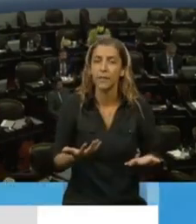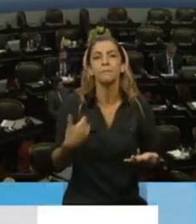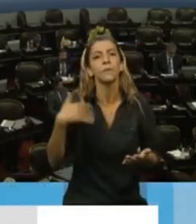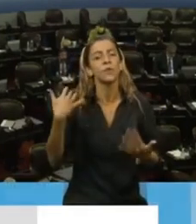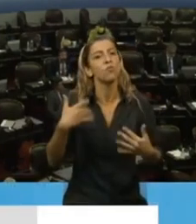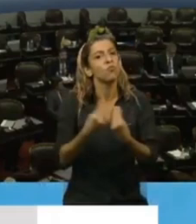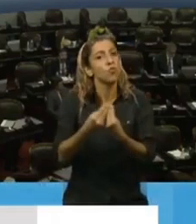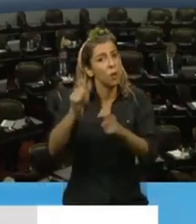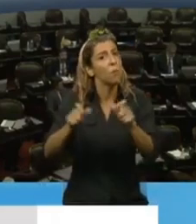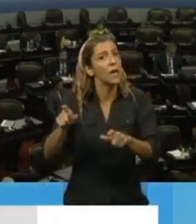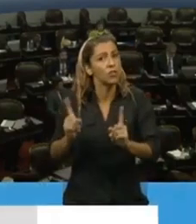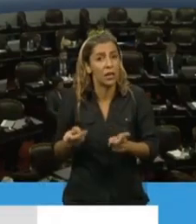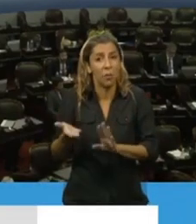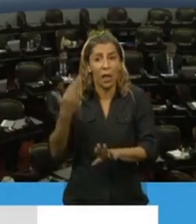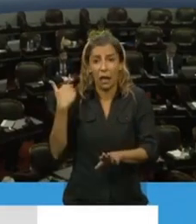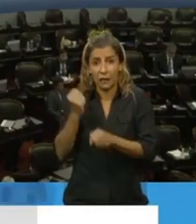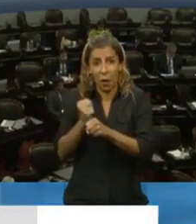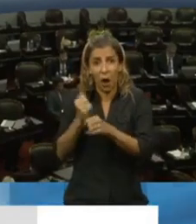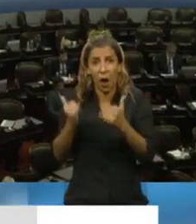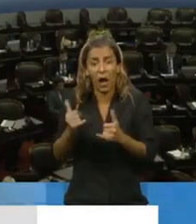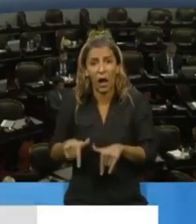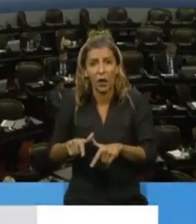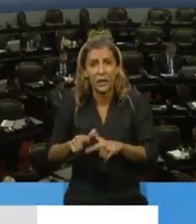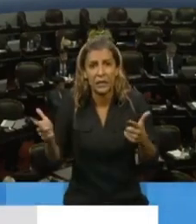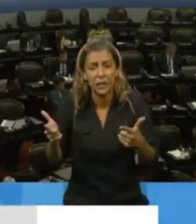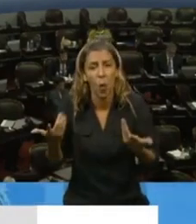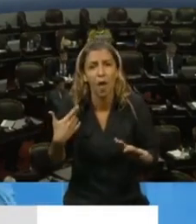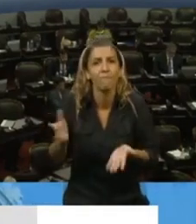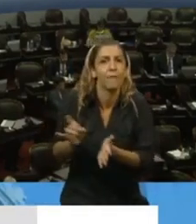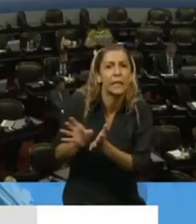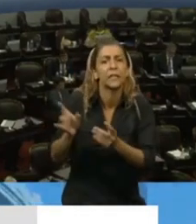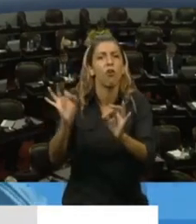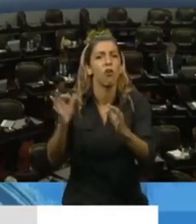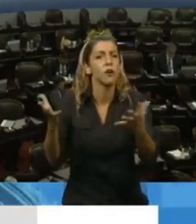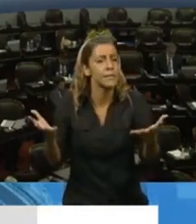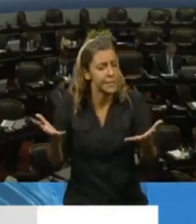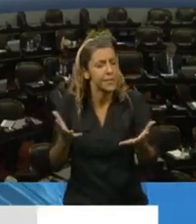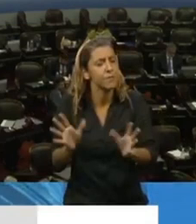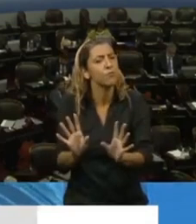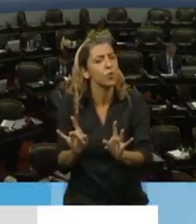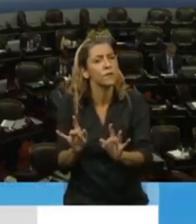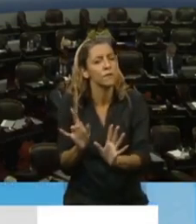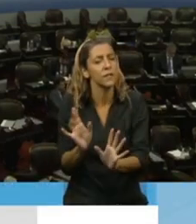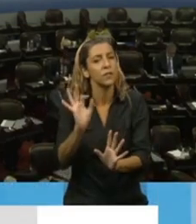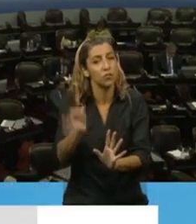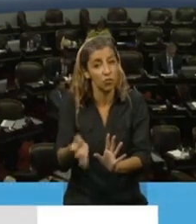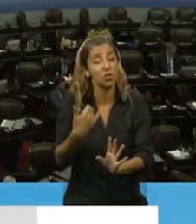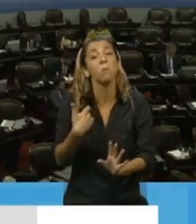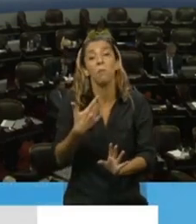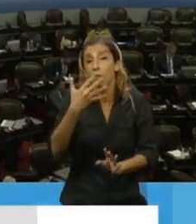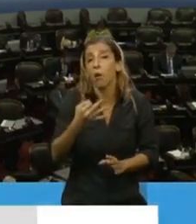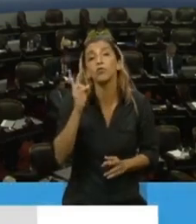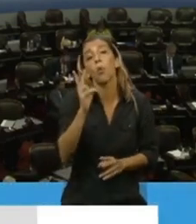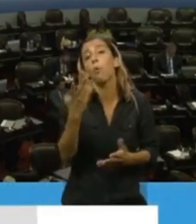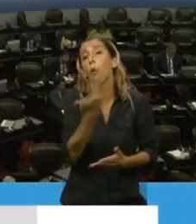trabajo y que hoy no lo tienen. Creo que es un Estado que está demostrando que está presente y que está haciendo lo que debe